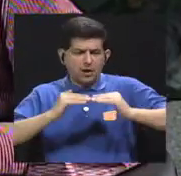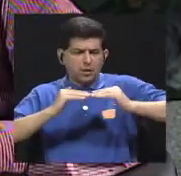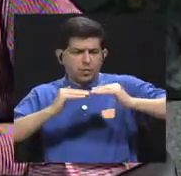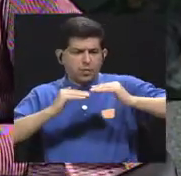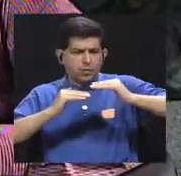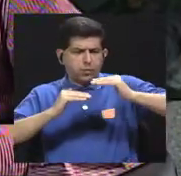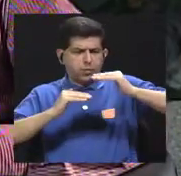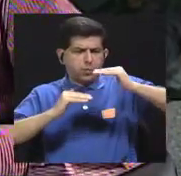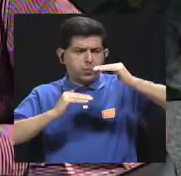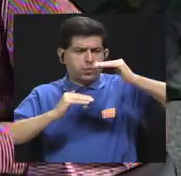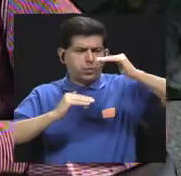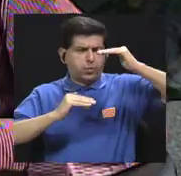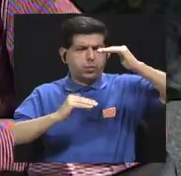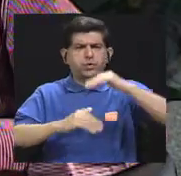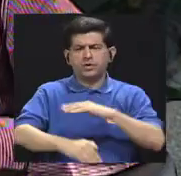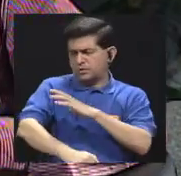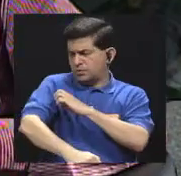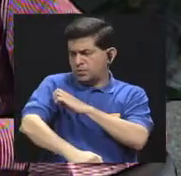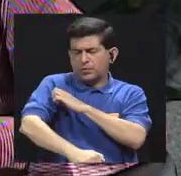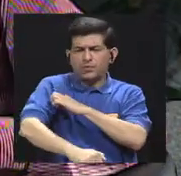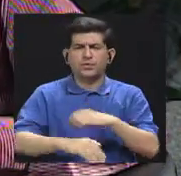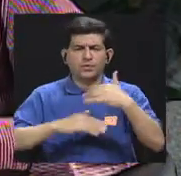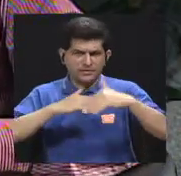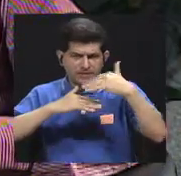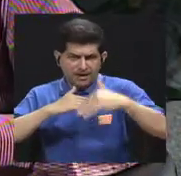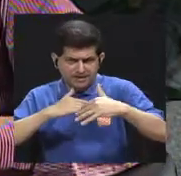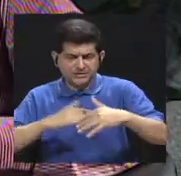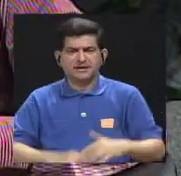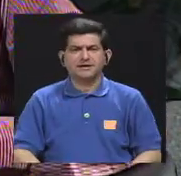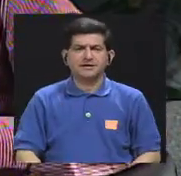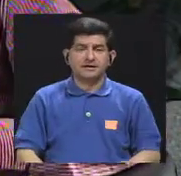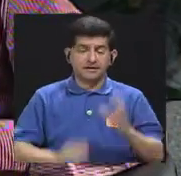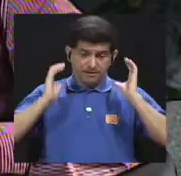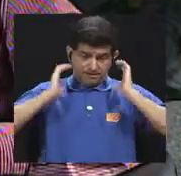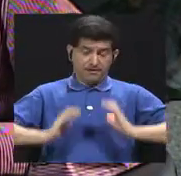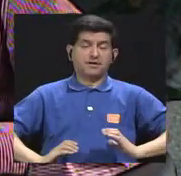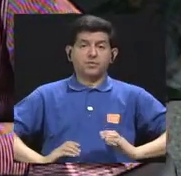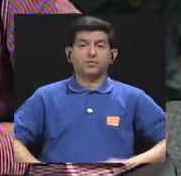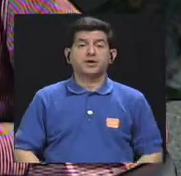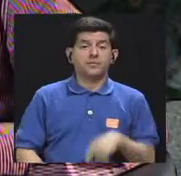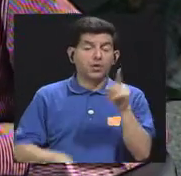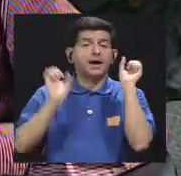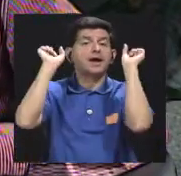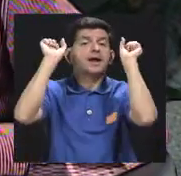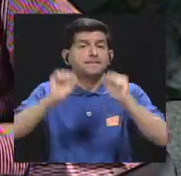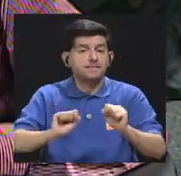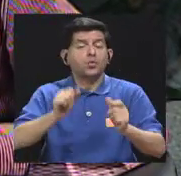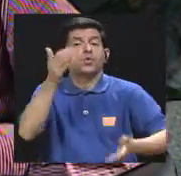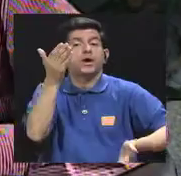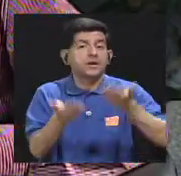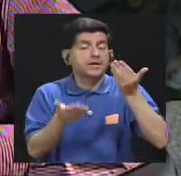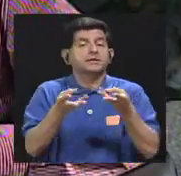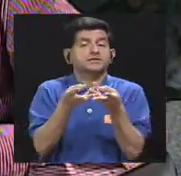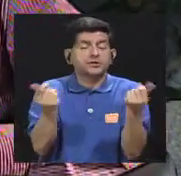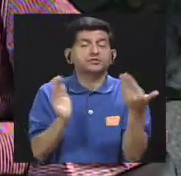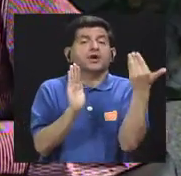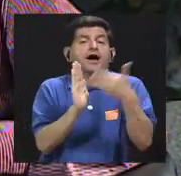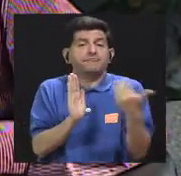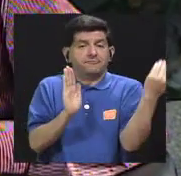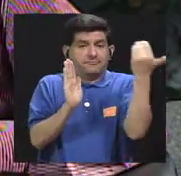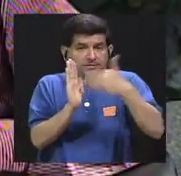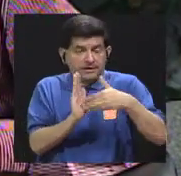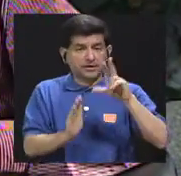nivel de tensión arterial en nuestro cuerpo, el cual podría eventualmente producirnos daño,